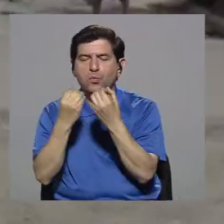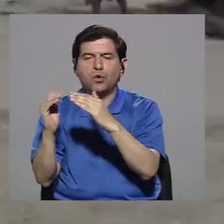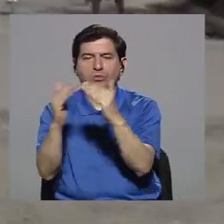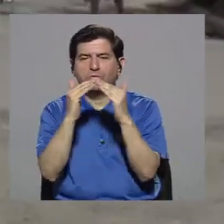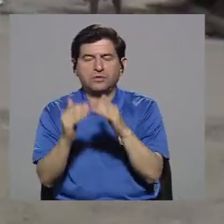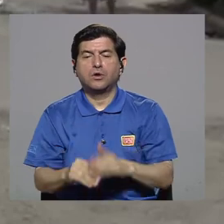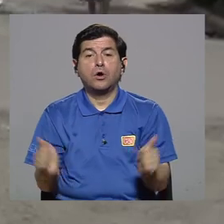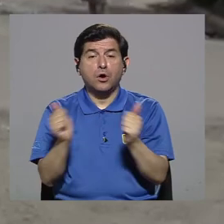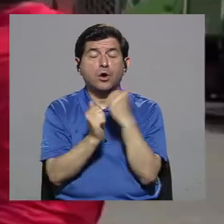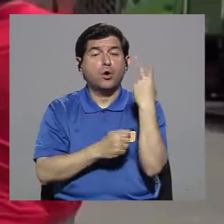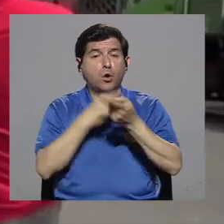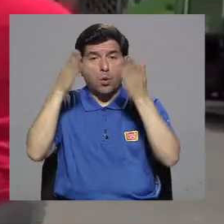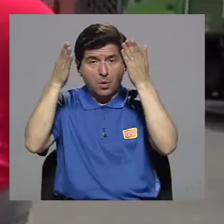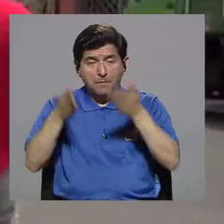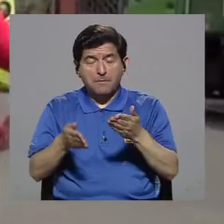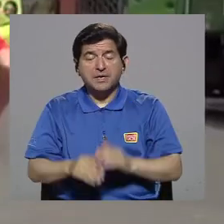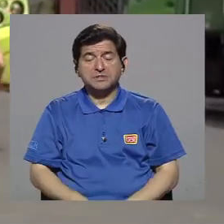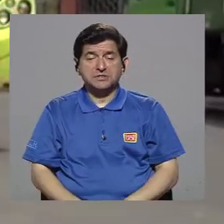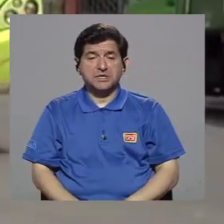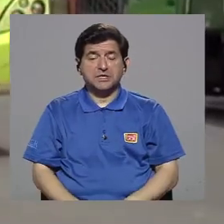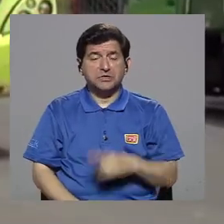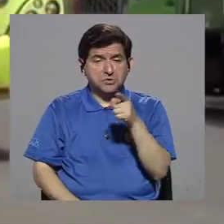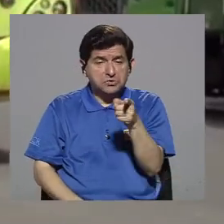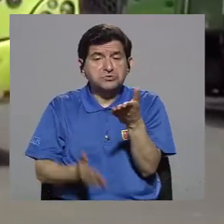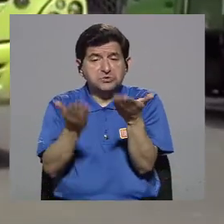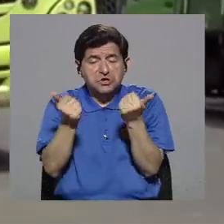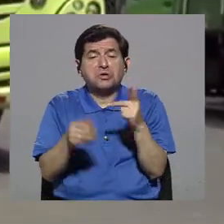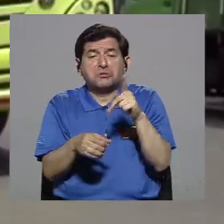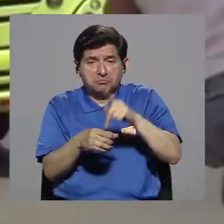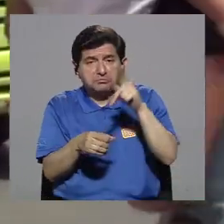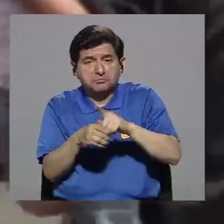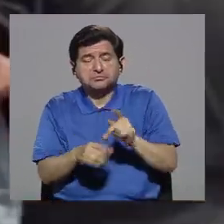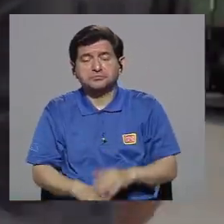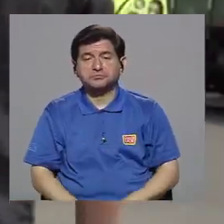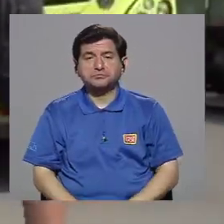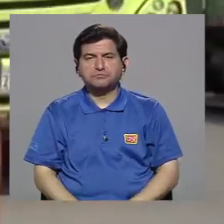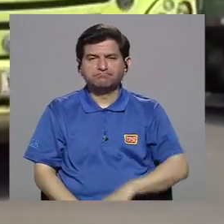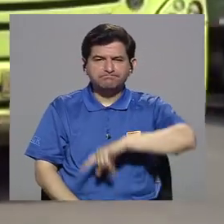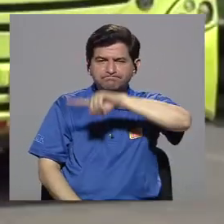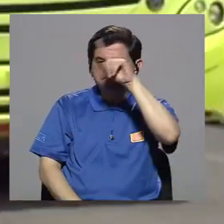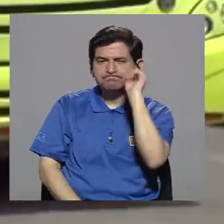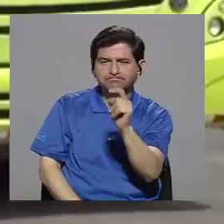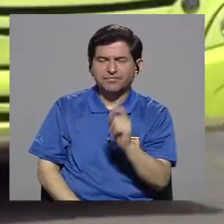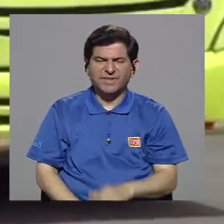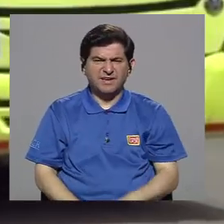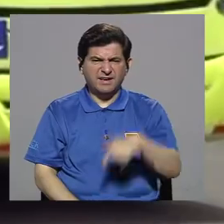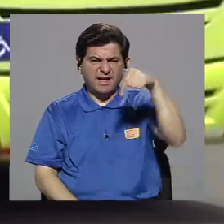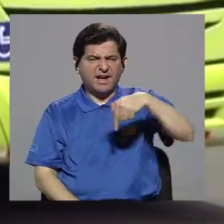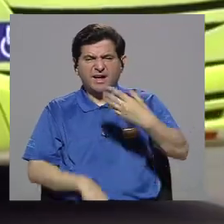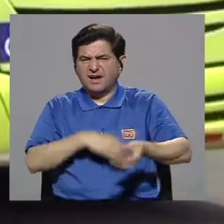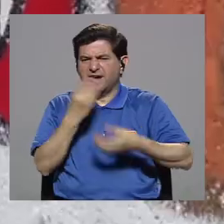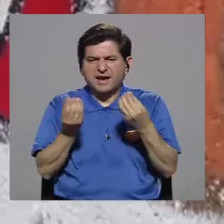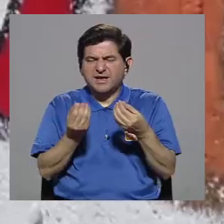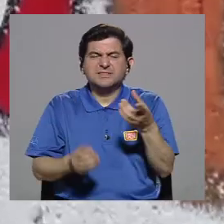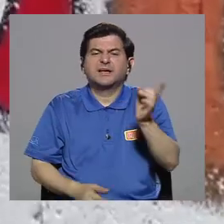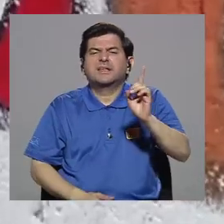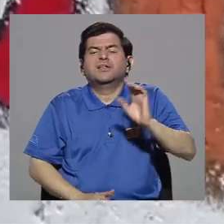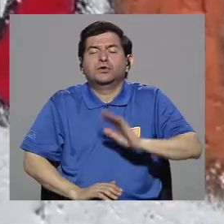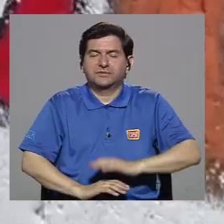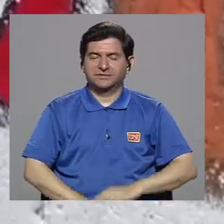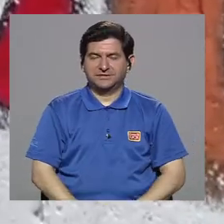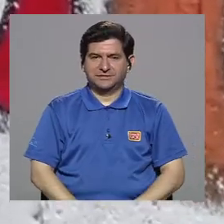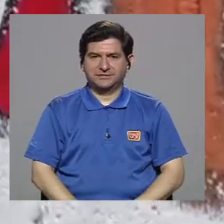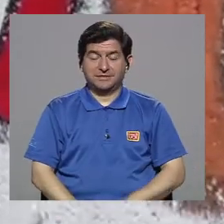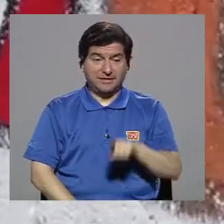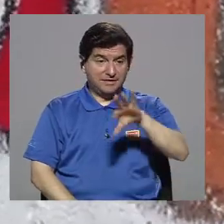o los grupos organizados de las comunidades, incluso con vecinos que se organicen y que quieran participar, y les preguntamos, ¿qué se